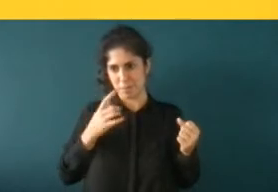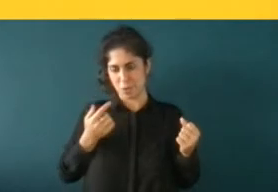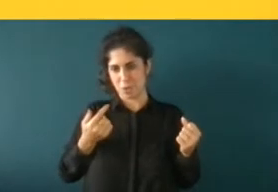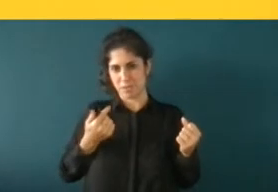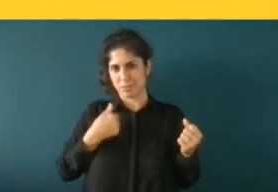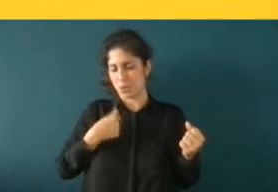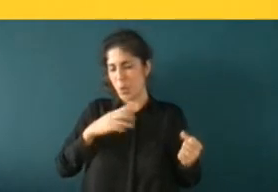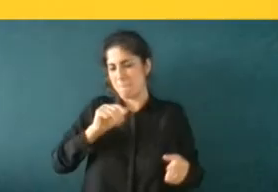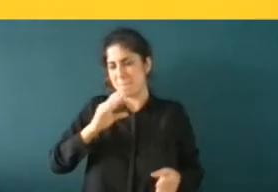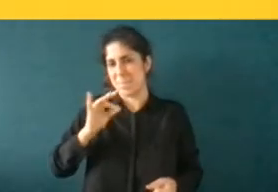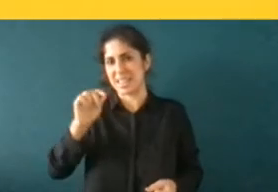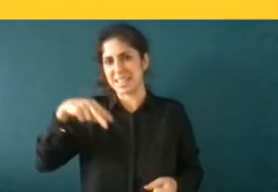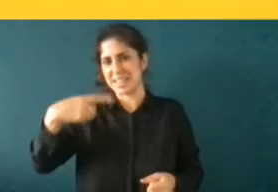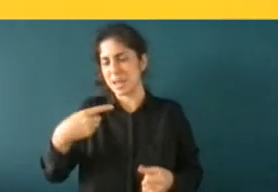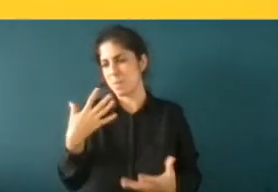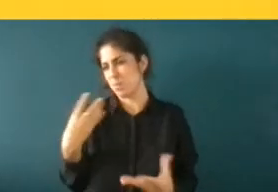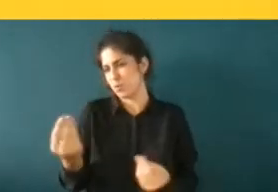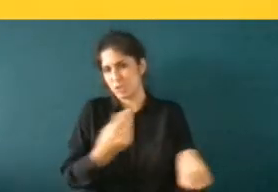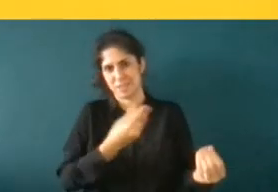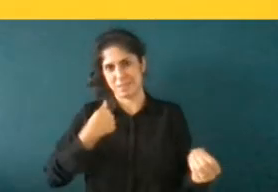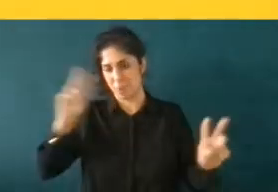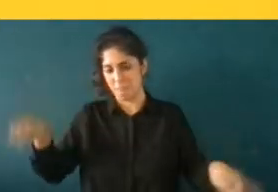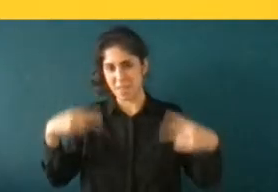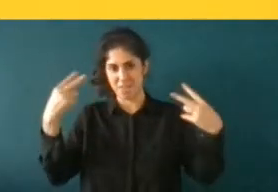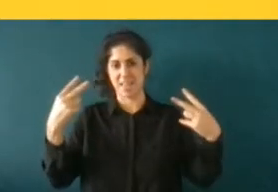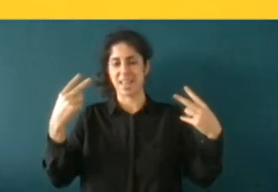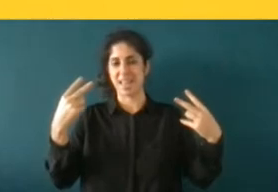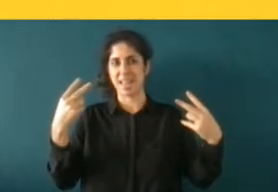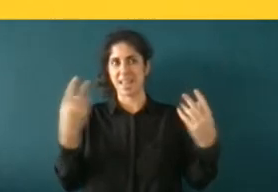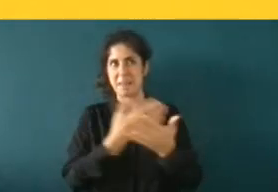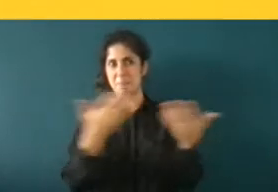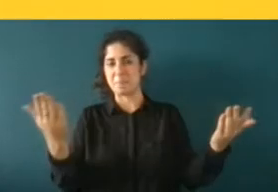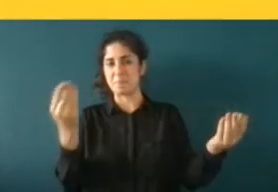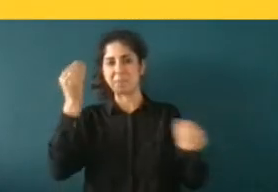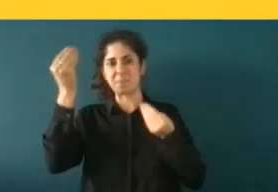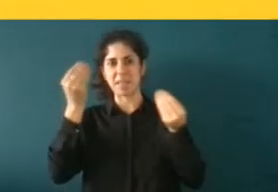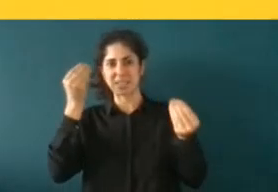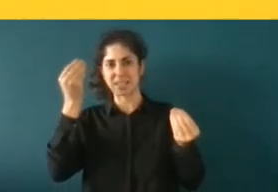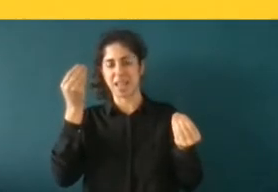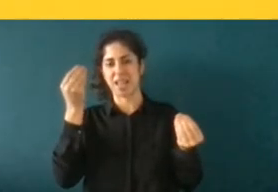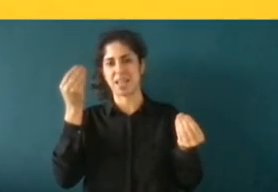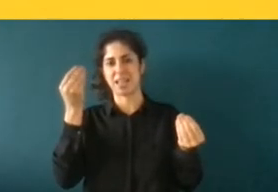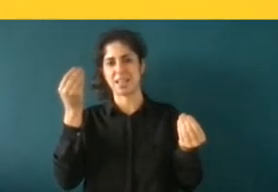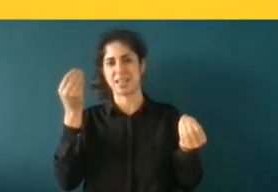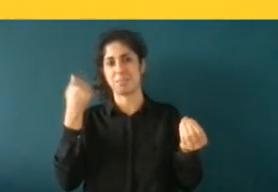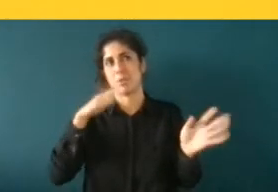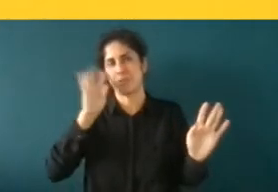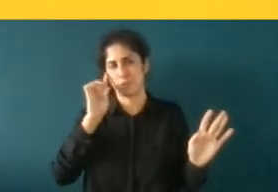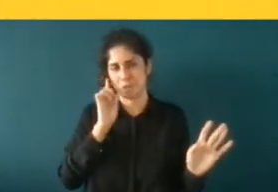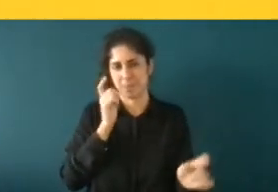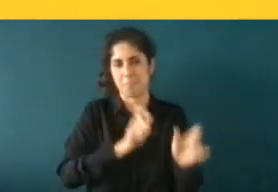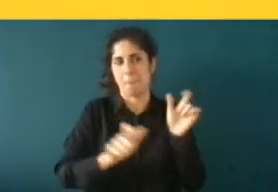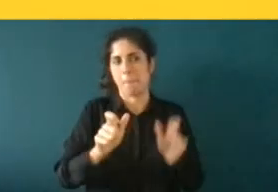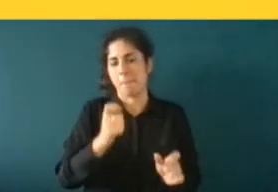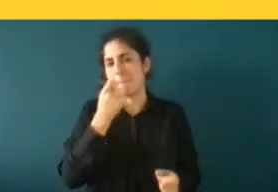a mí a simple vista nadie se le pasa por la mente bueno no sé nadie no sé pero generalmente